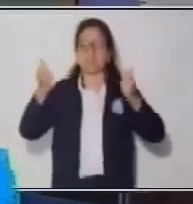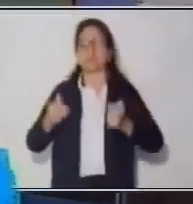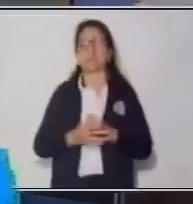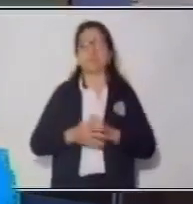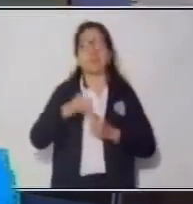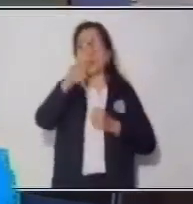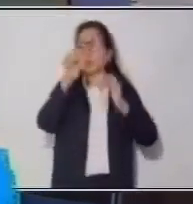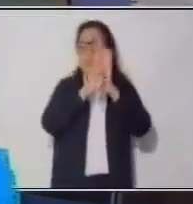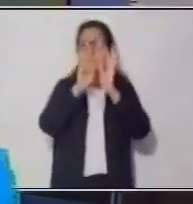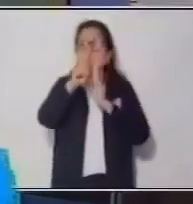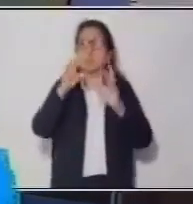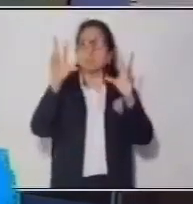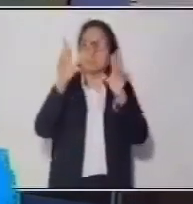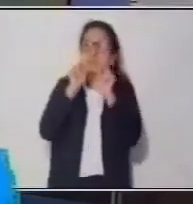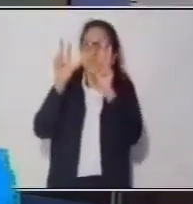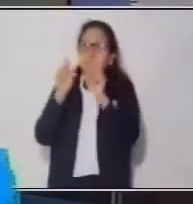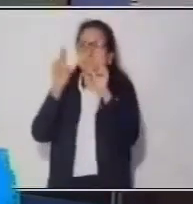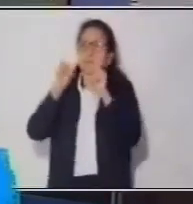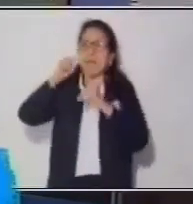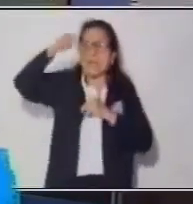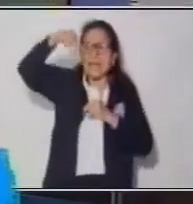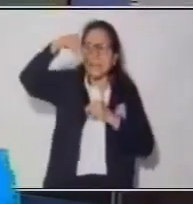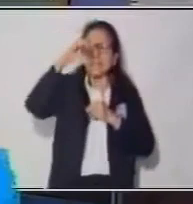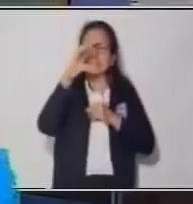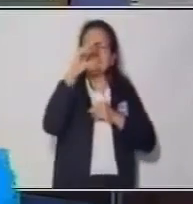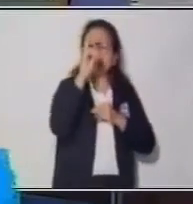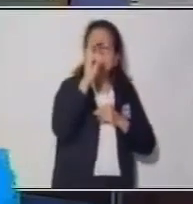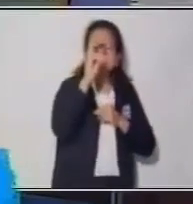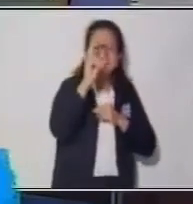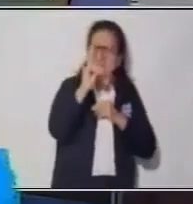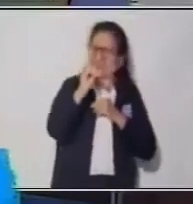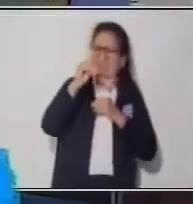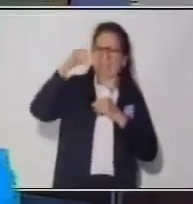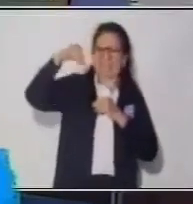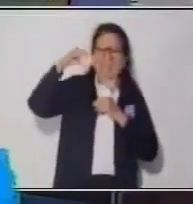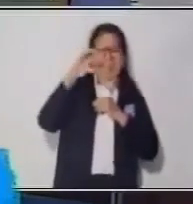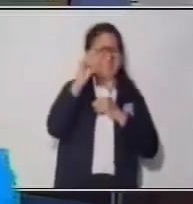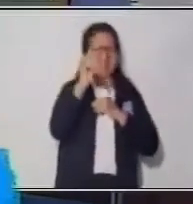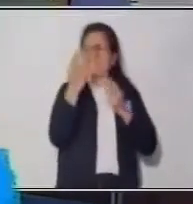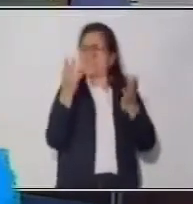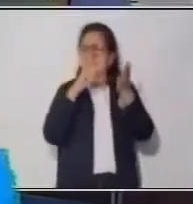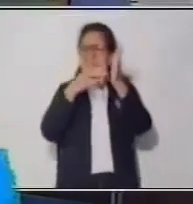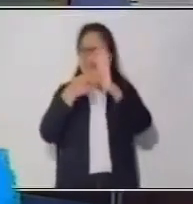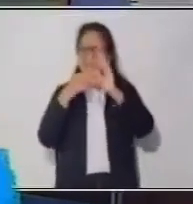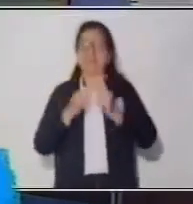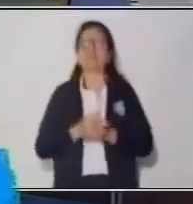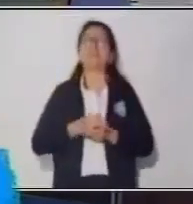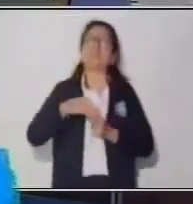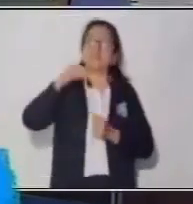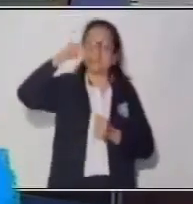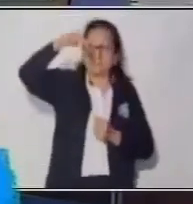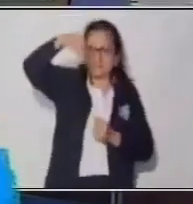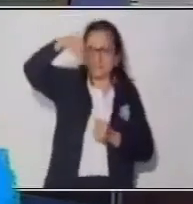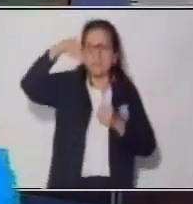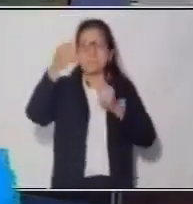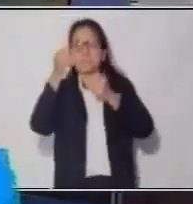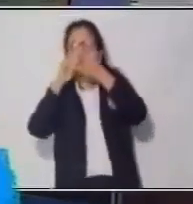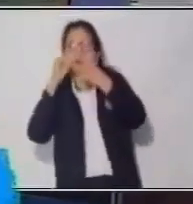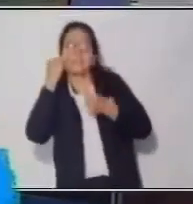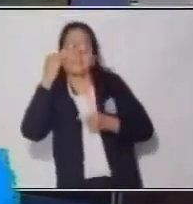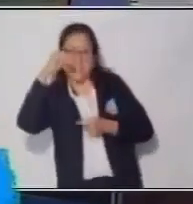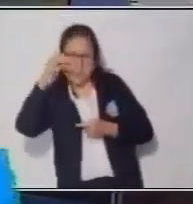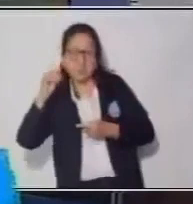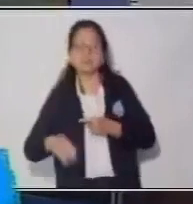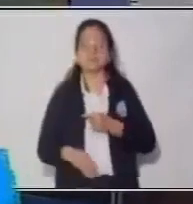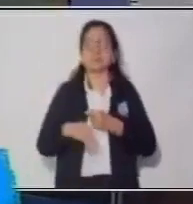abreviaturas de MCD, te preguntarás cuáles van a ser. Exacto, van a ser Máximo Común